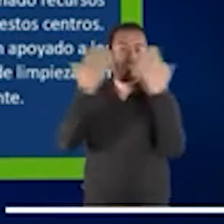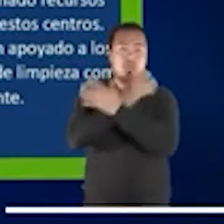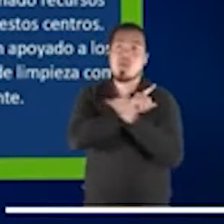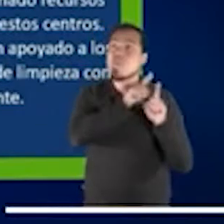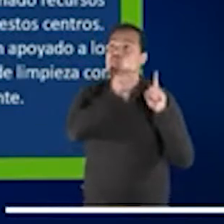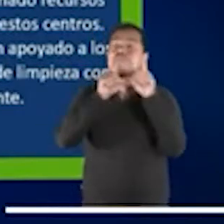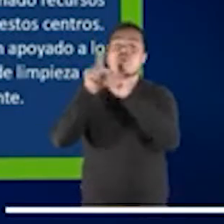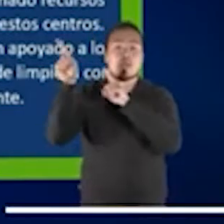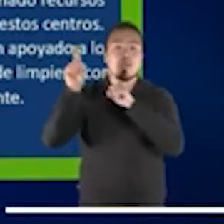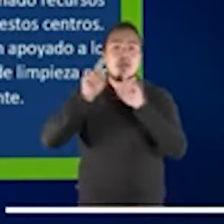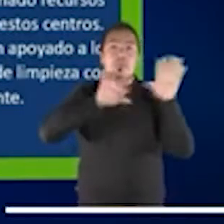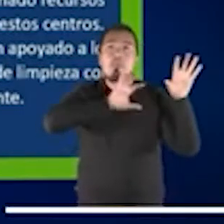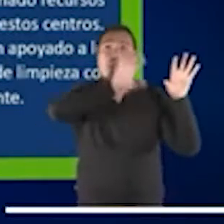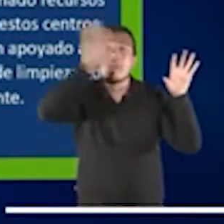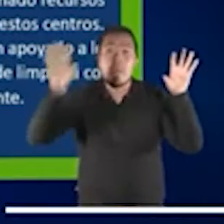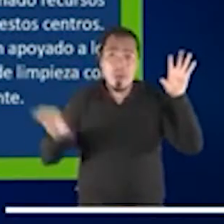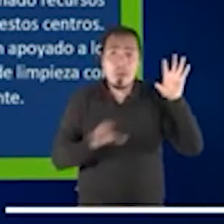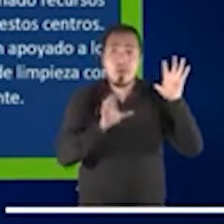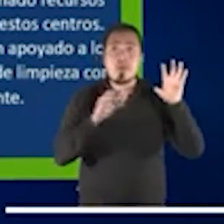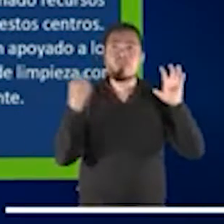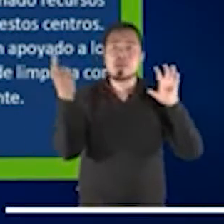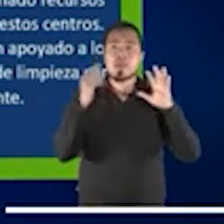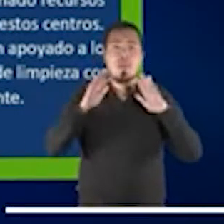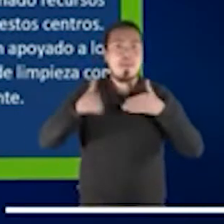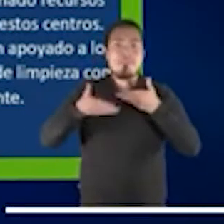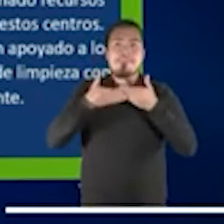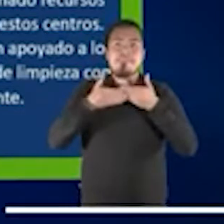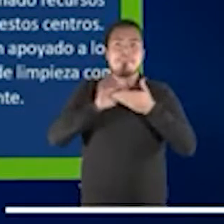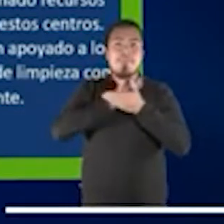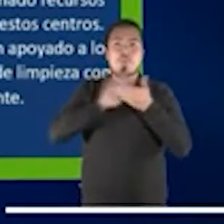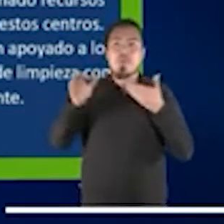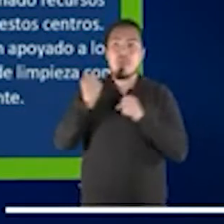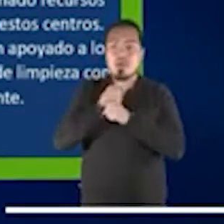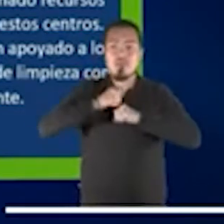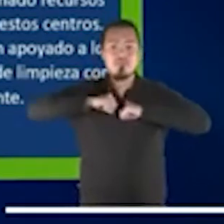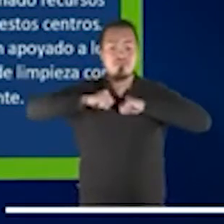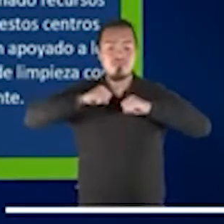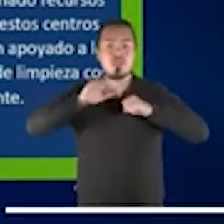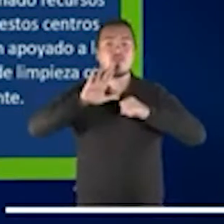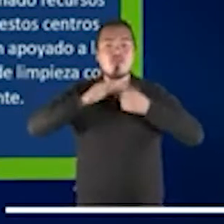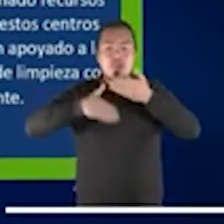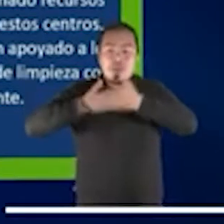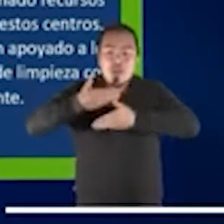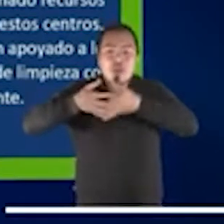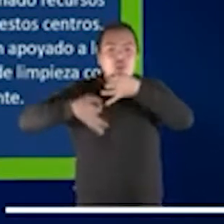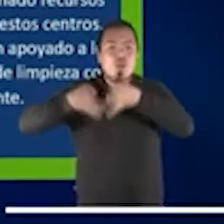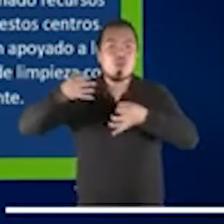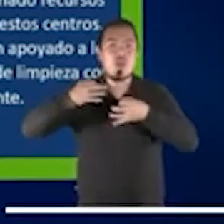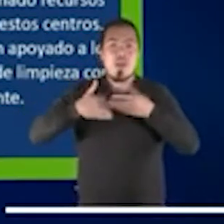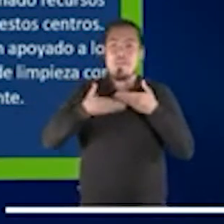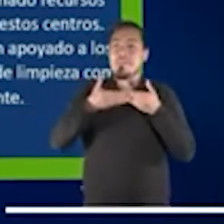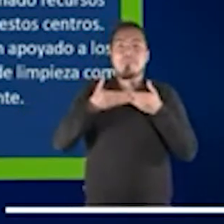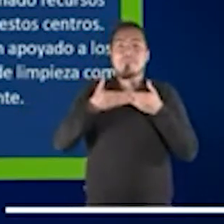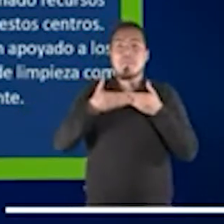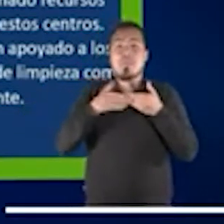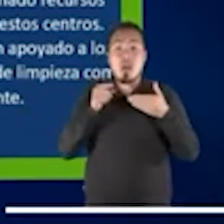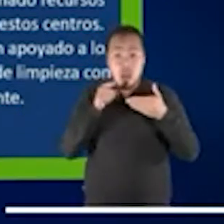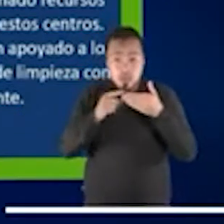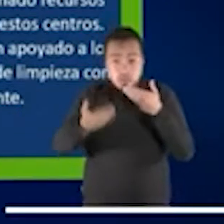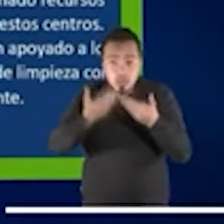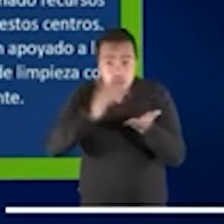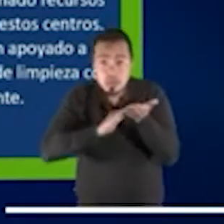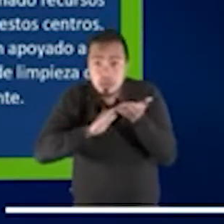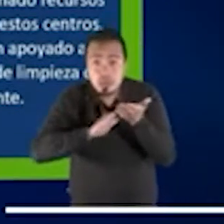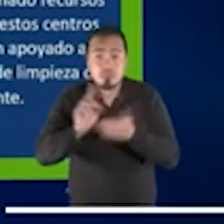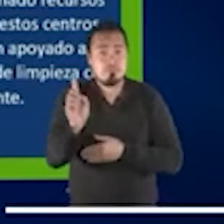suspendido los procesos judiciales, lo que no es claramente una solución. Pero también